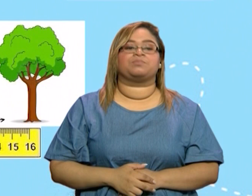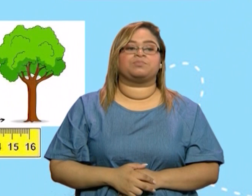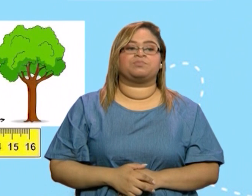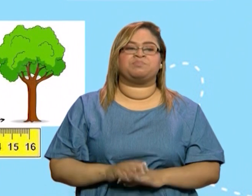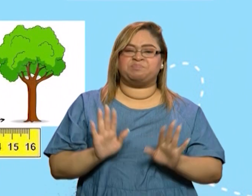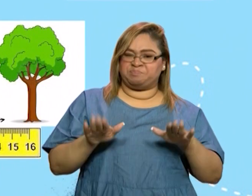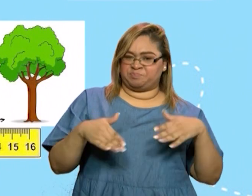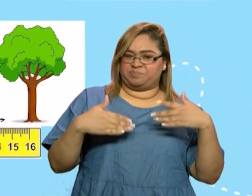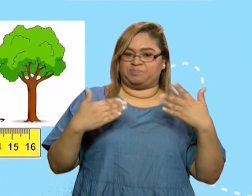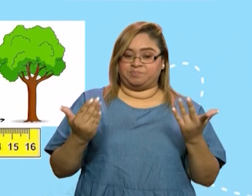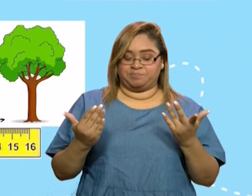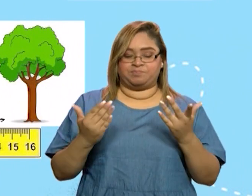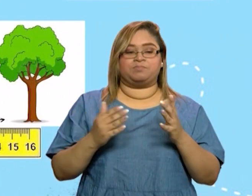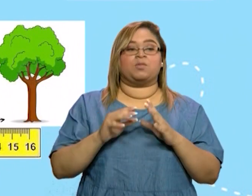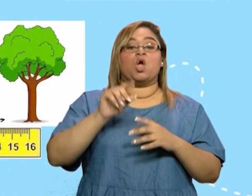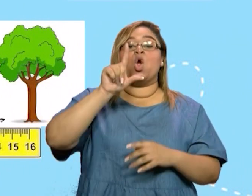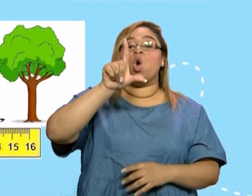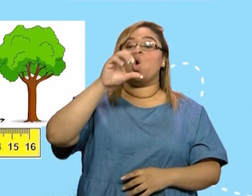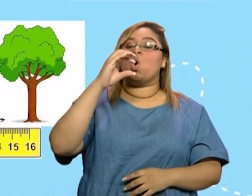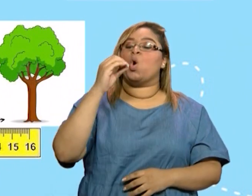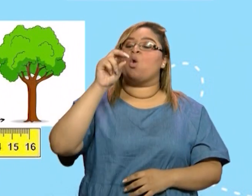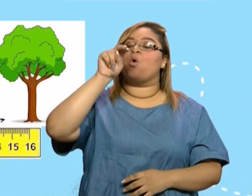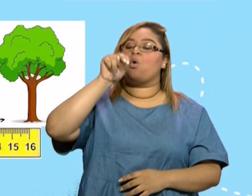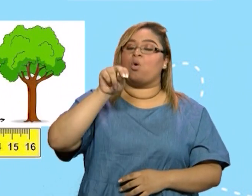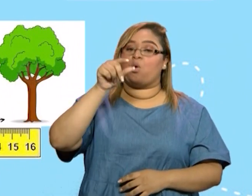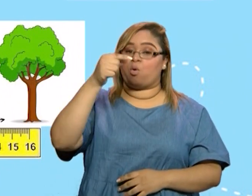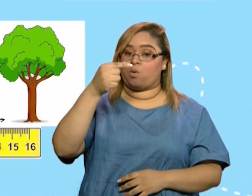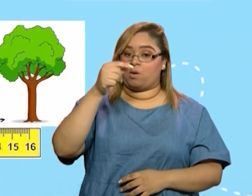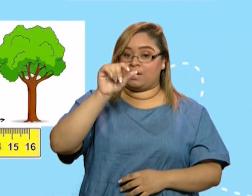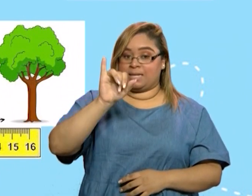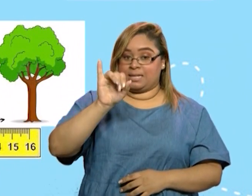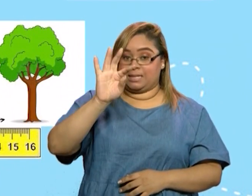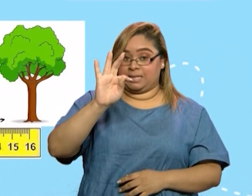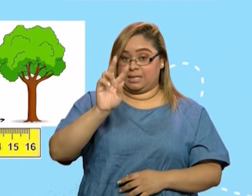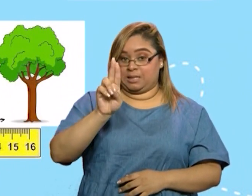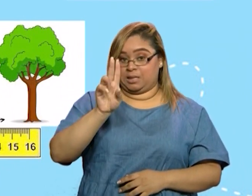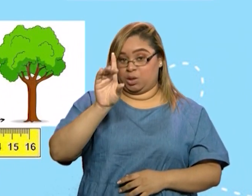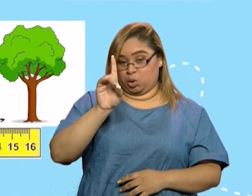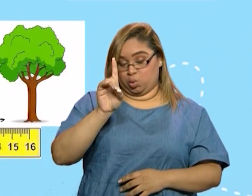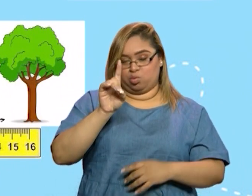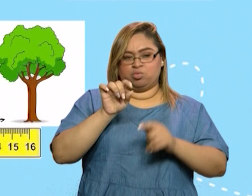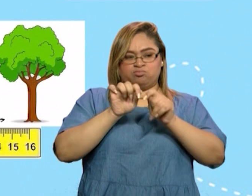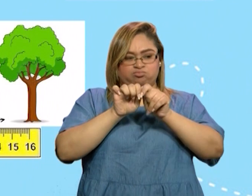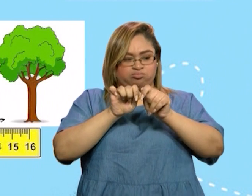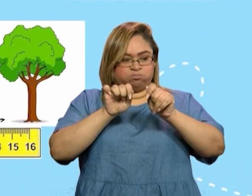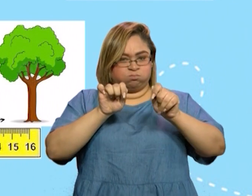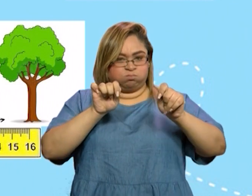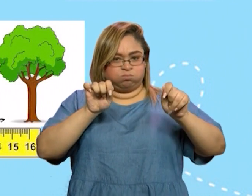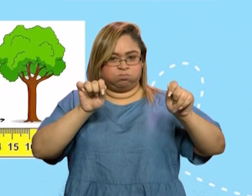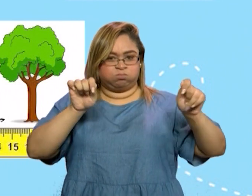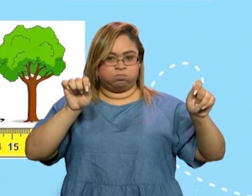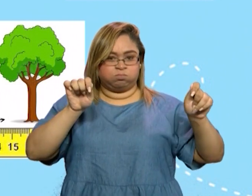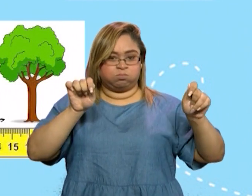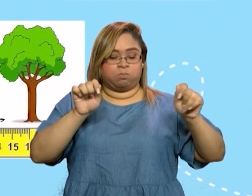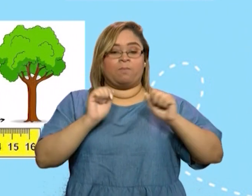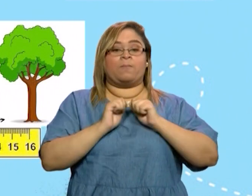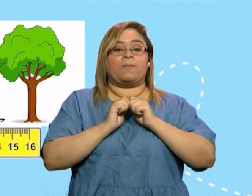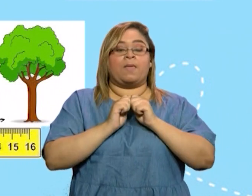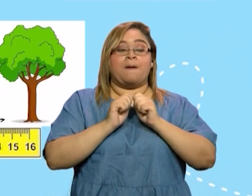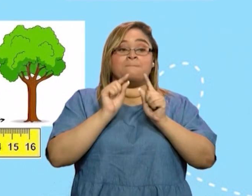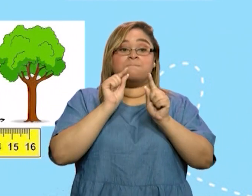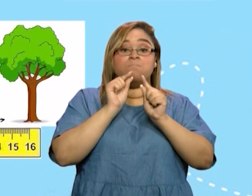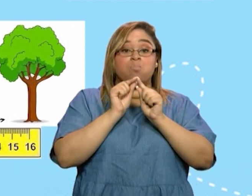Es la distancia que se determina entre dos puntos. La unidad principal para medir